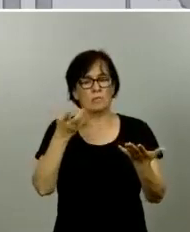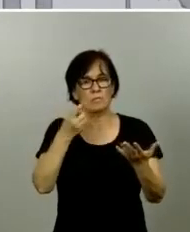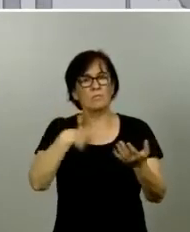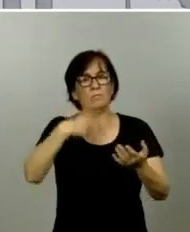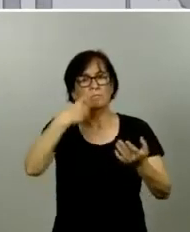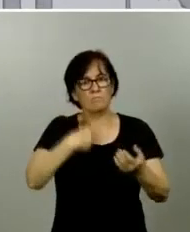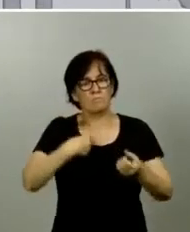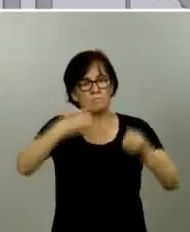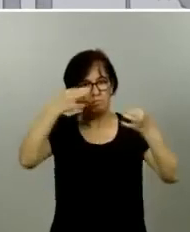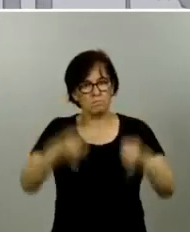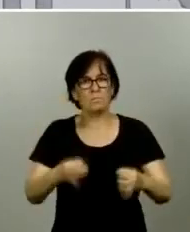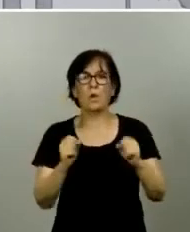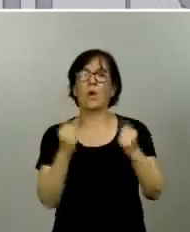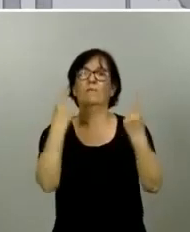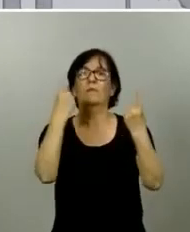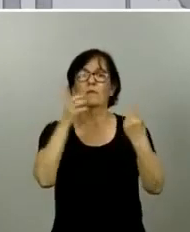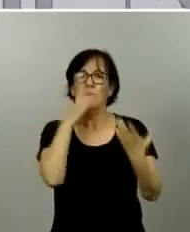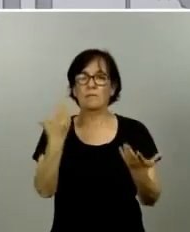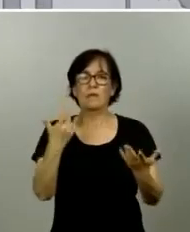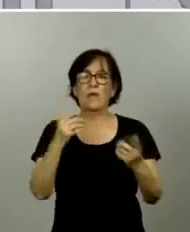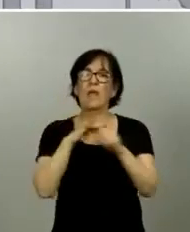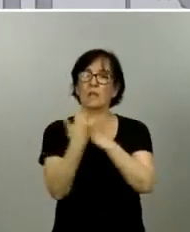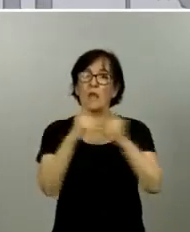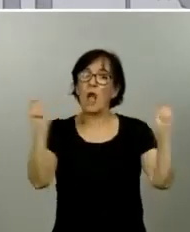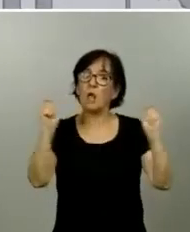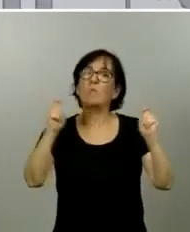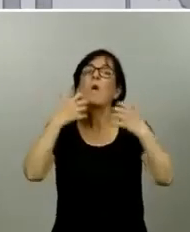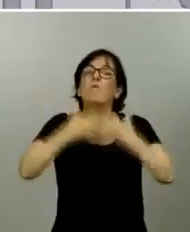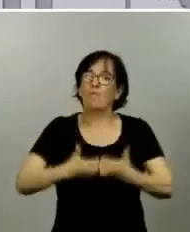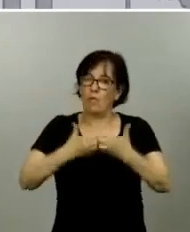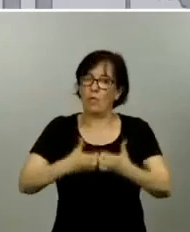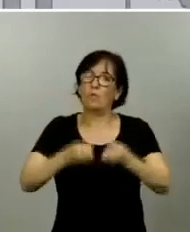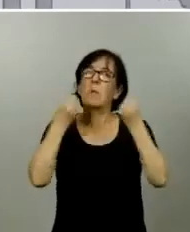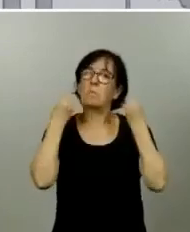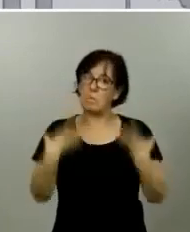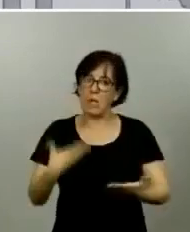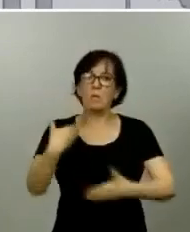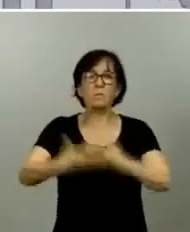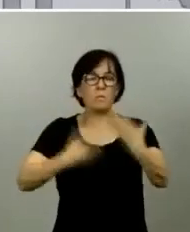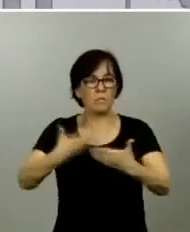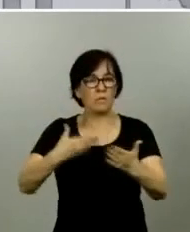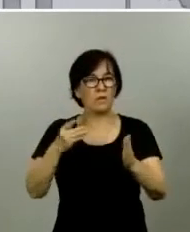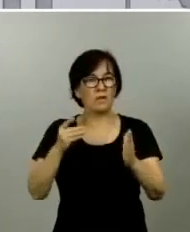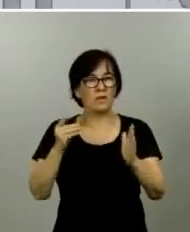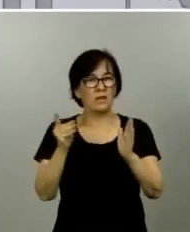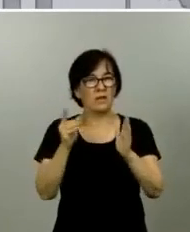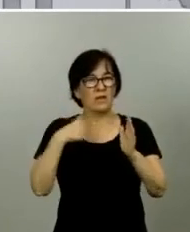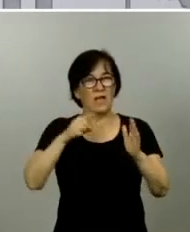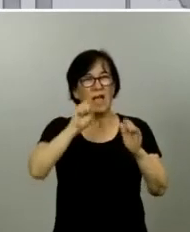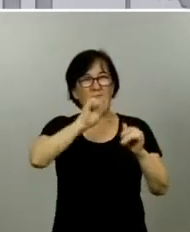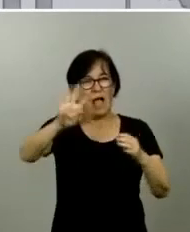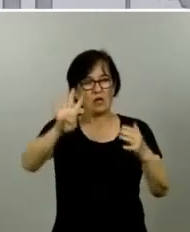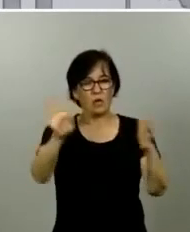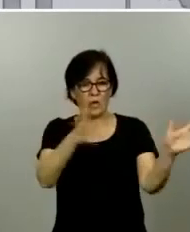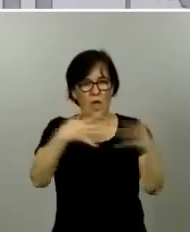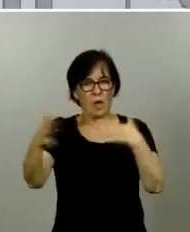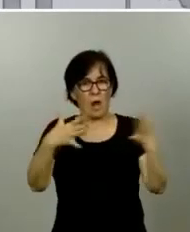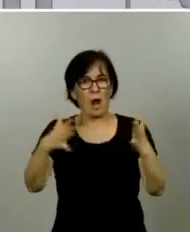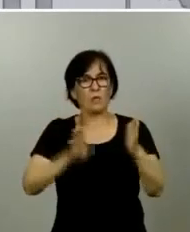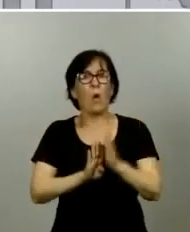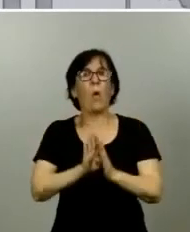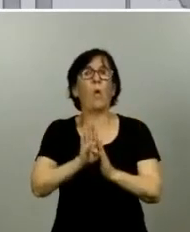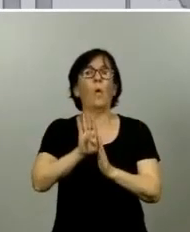que el estado de alarma ha funcionado. Se decretó un 14 de marzo con unos índices de crecimiento